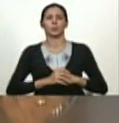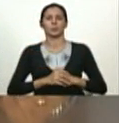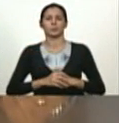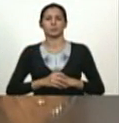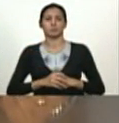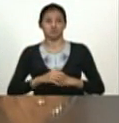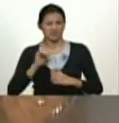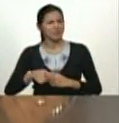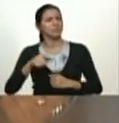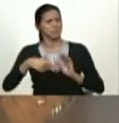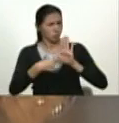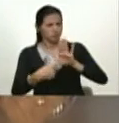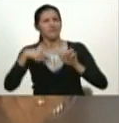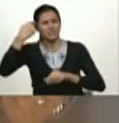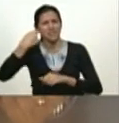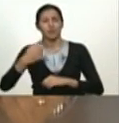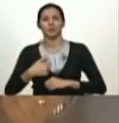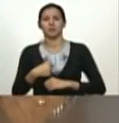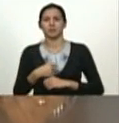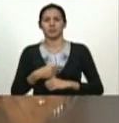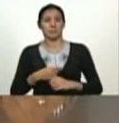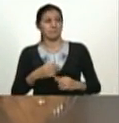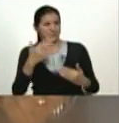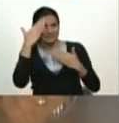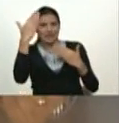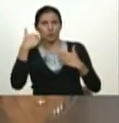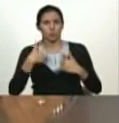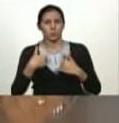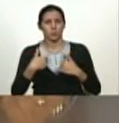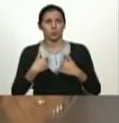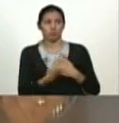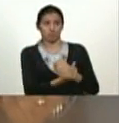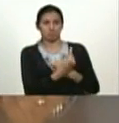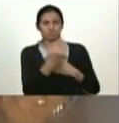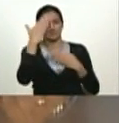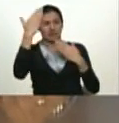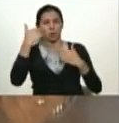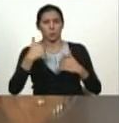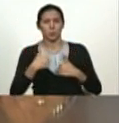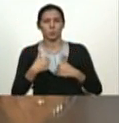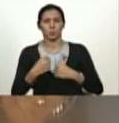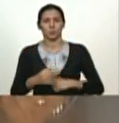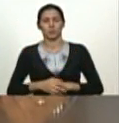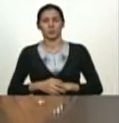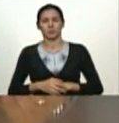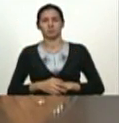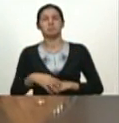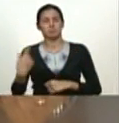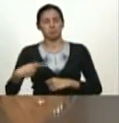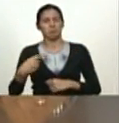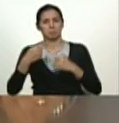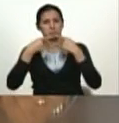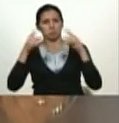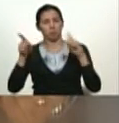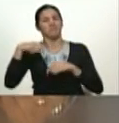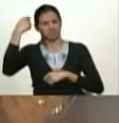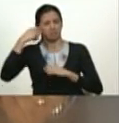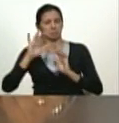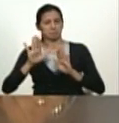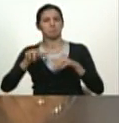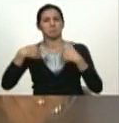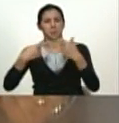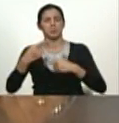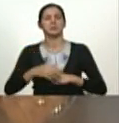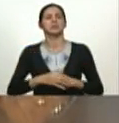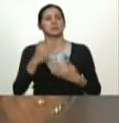pregunté porque cuando me recibió me dio el saludo por ahí está el video porque lo saquen un saludo